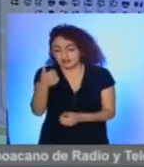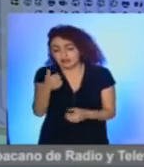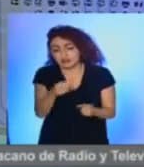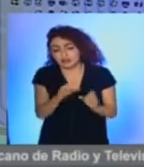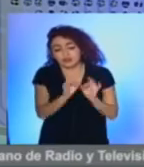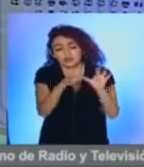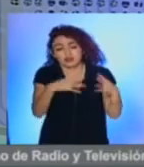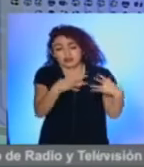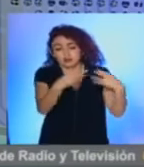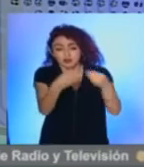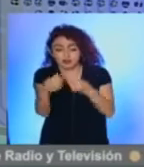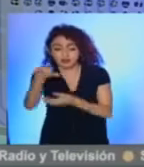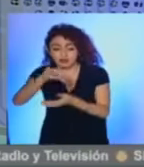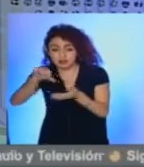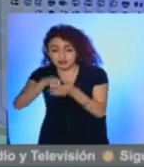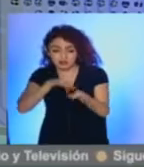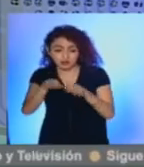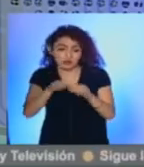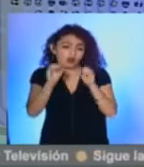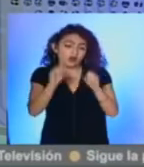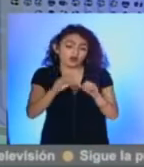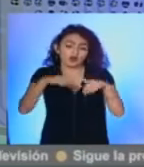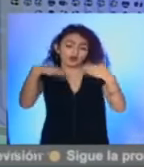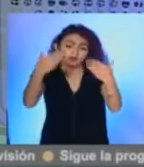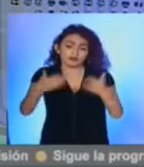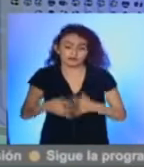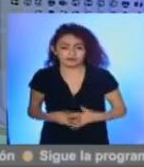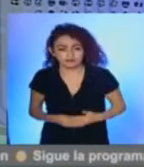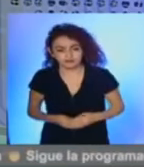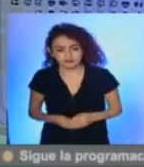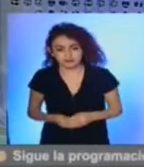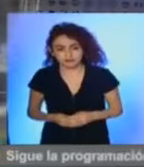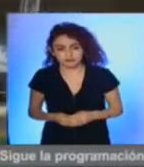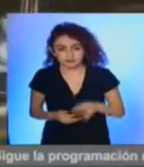contagiaron en sus centros de trabajo o fuera de estos